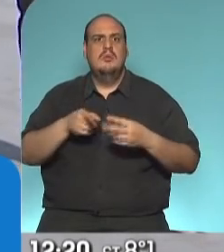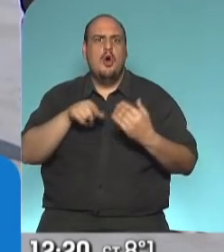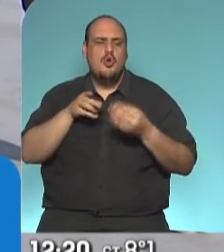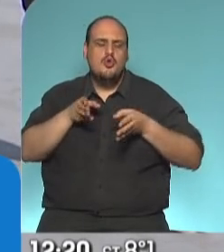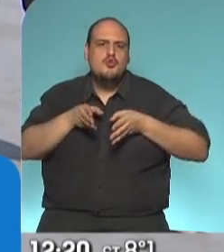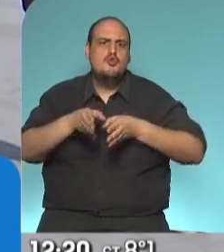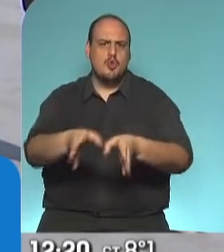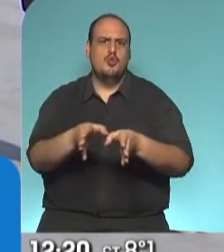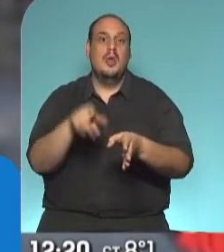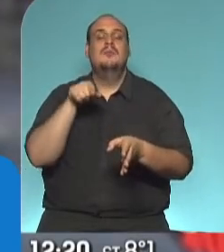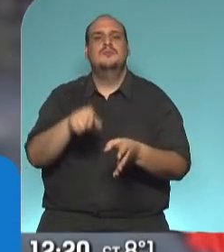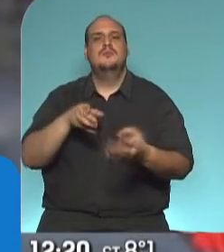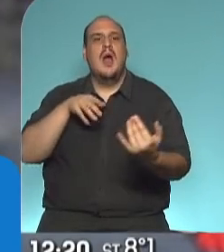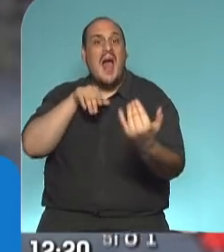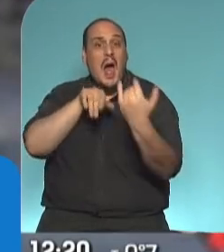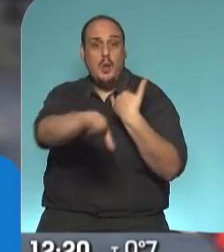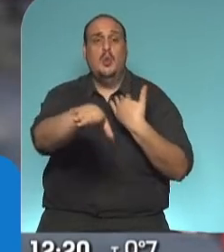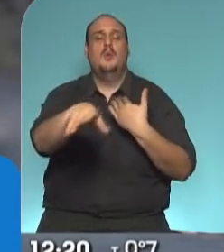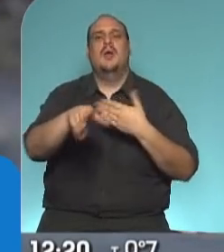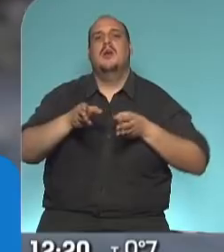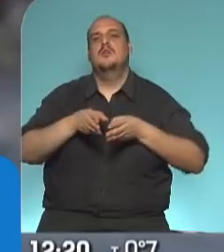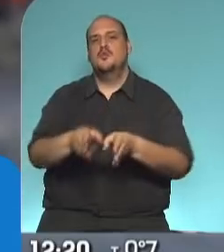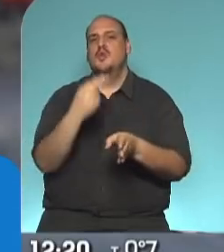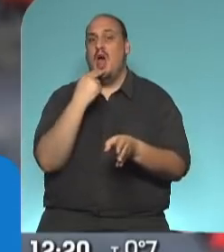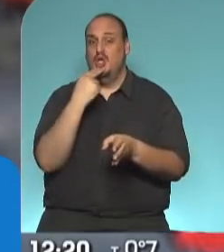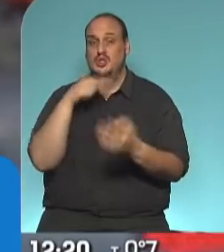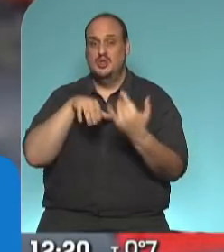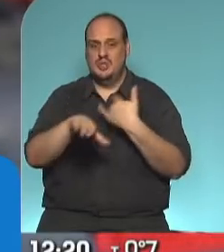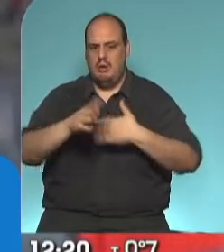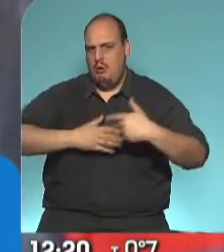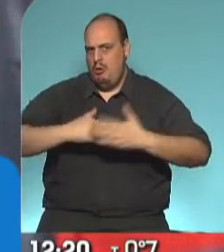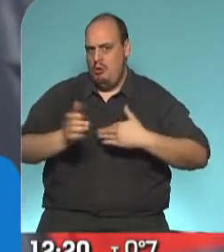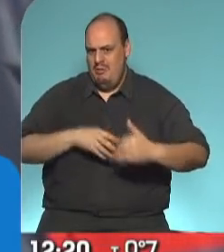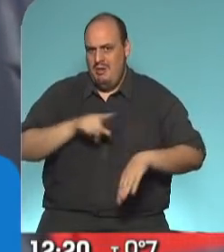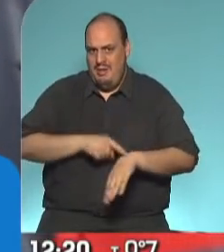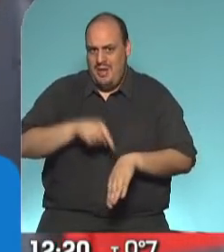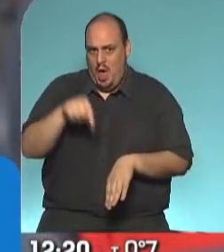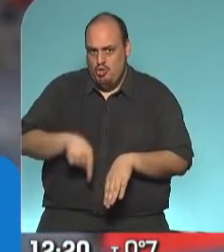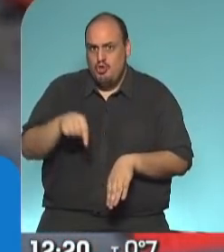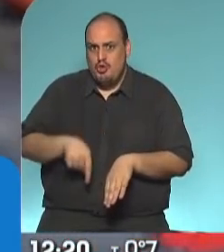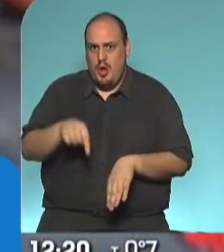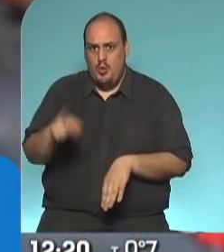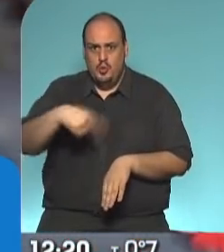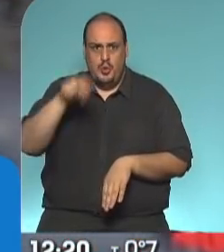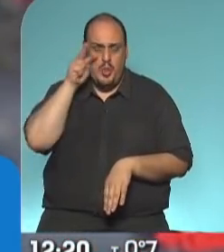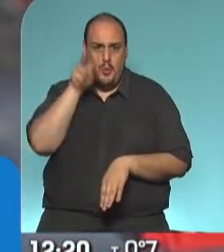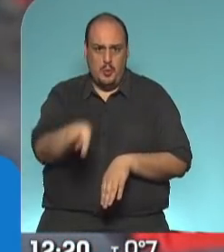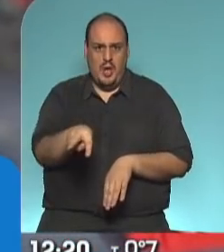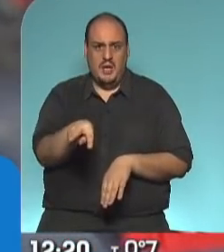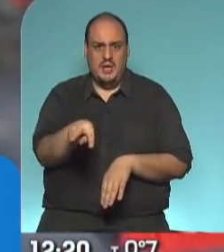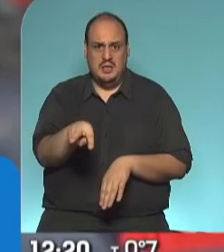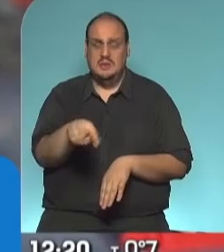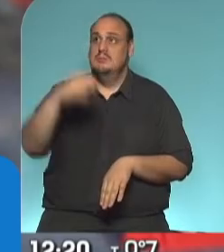ruta, esta autovía de la Ruta 11, está en plena ejecución de obra, o sea, ustedes están observando que estamos a la